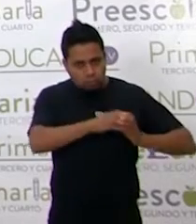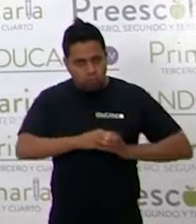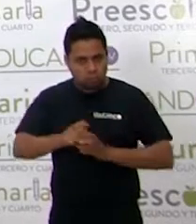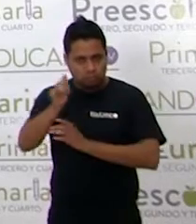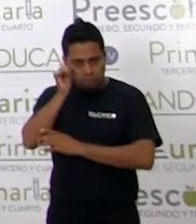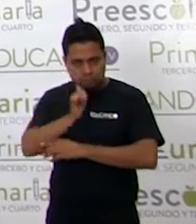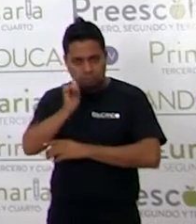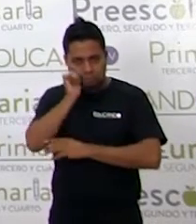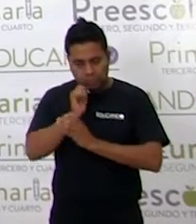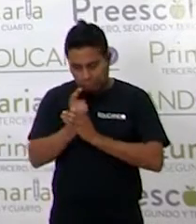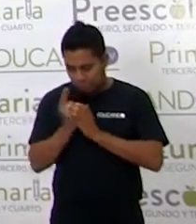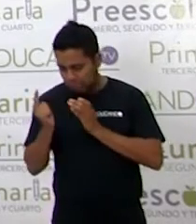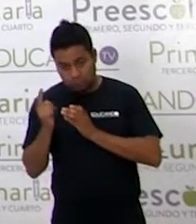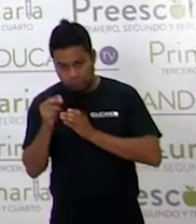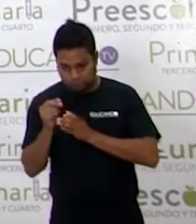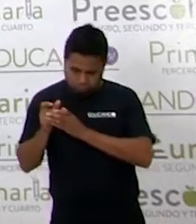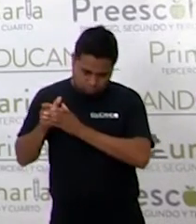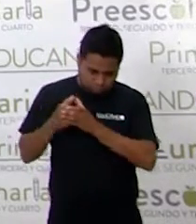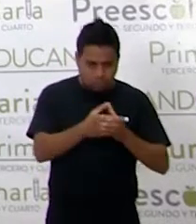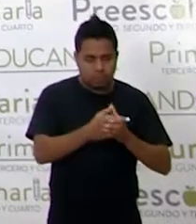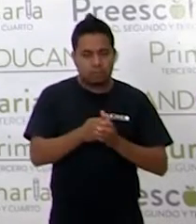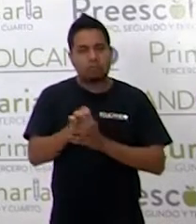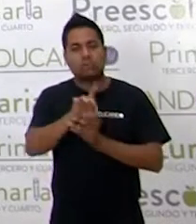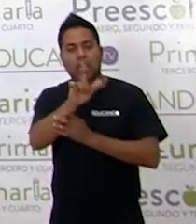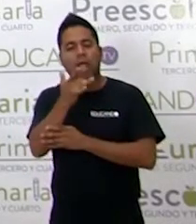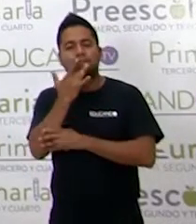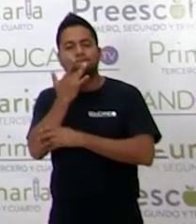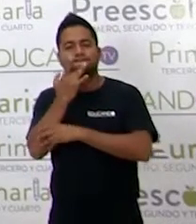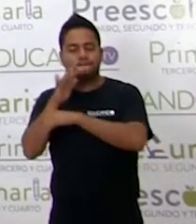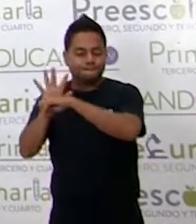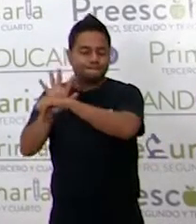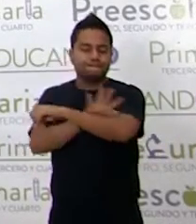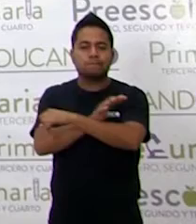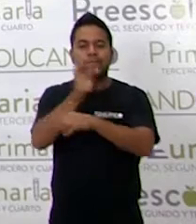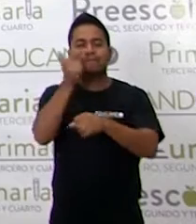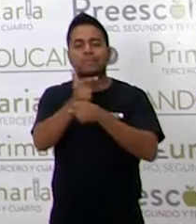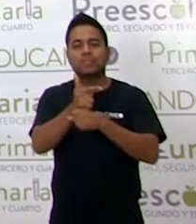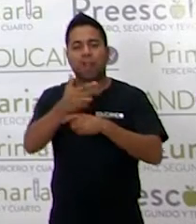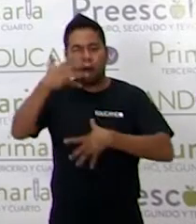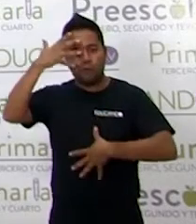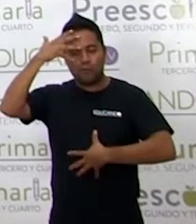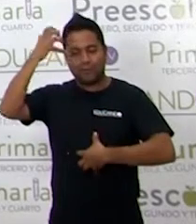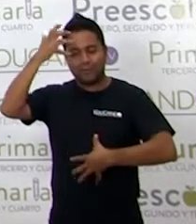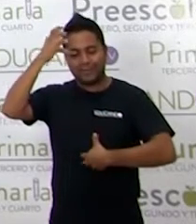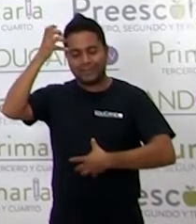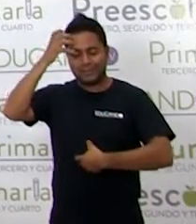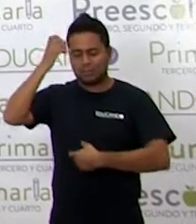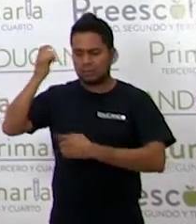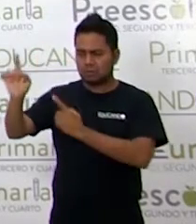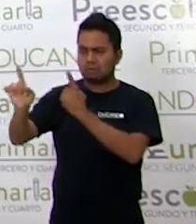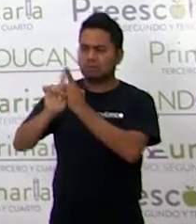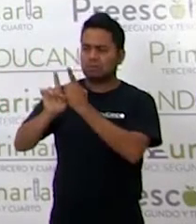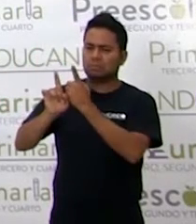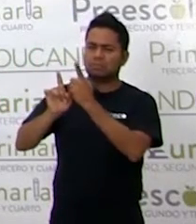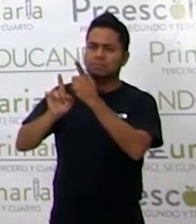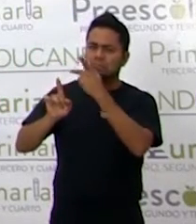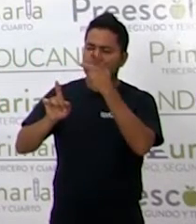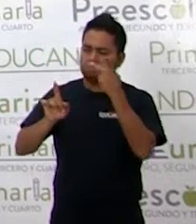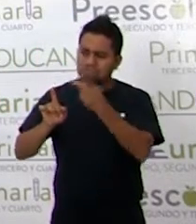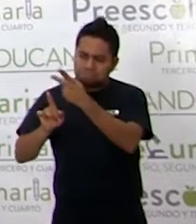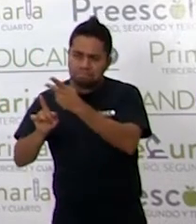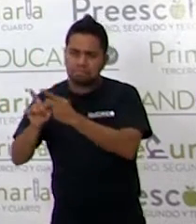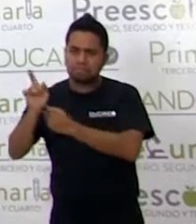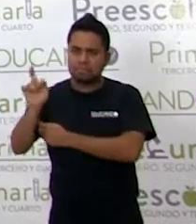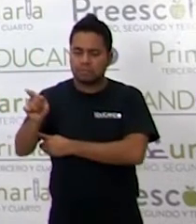Luego, las lagartijas vieron a un mono y les preguntó, o les preguntaron,